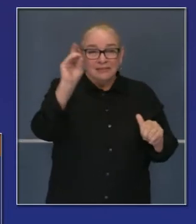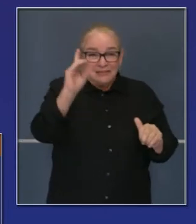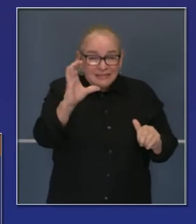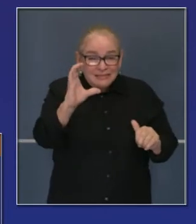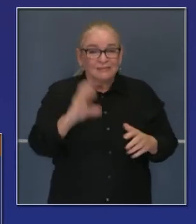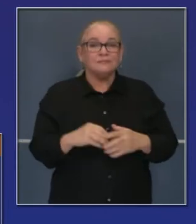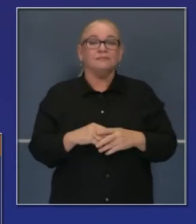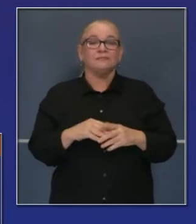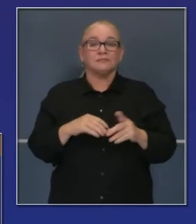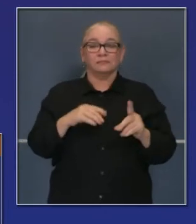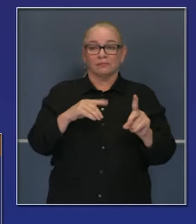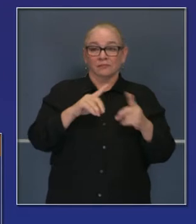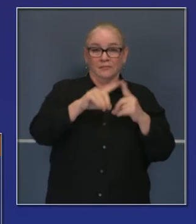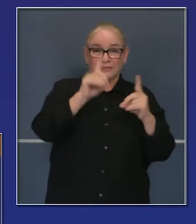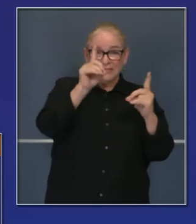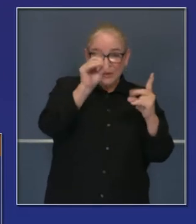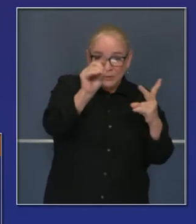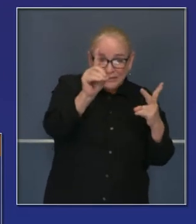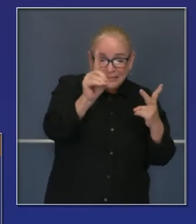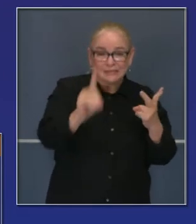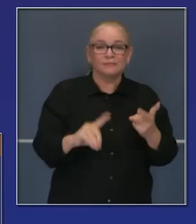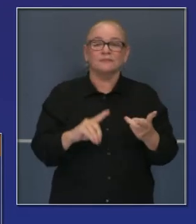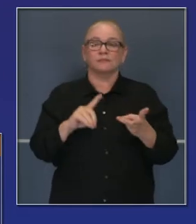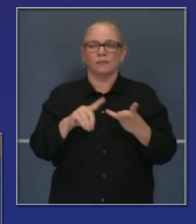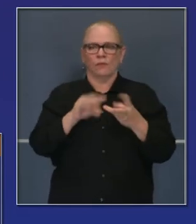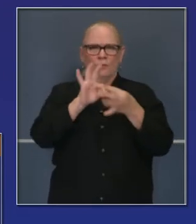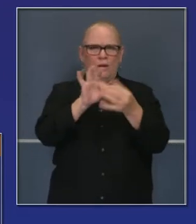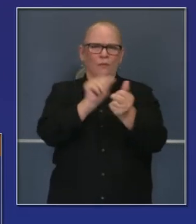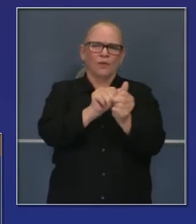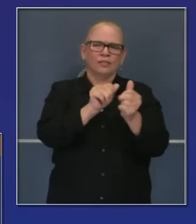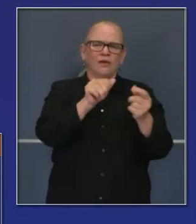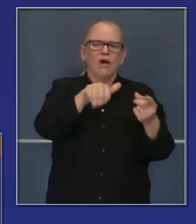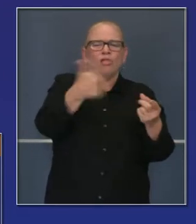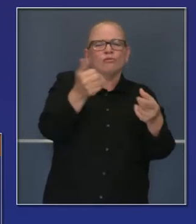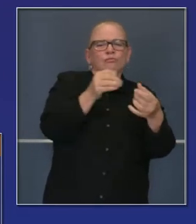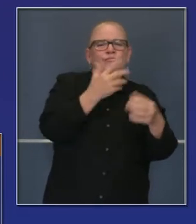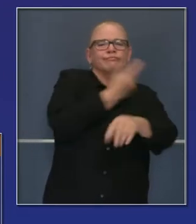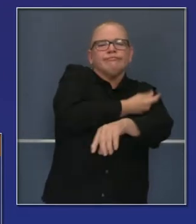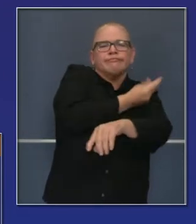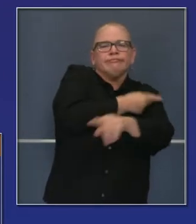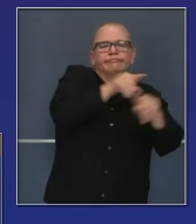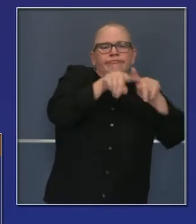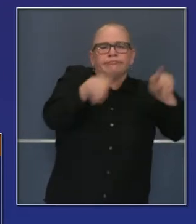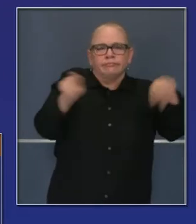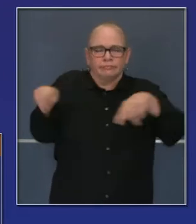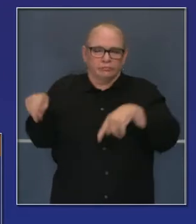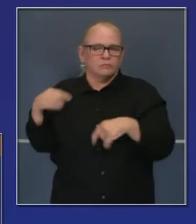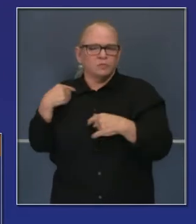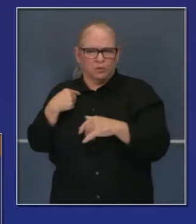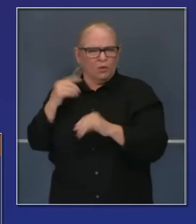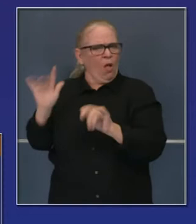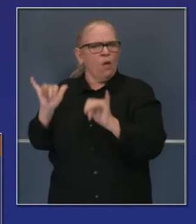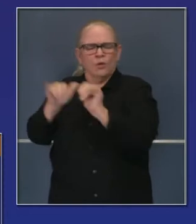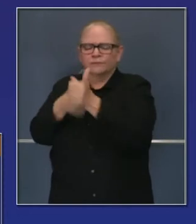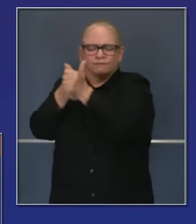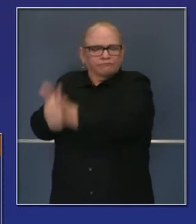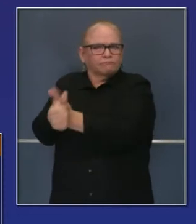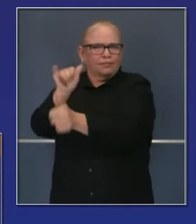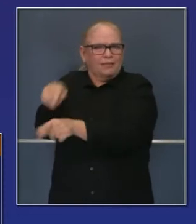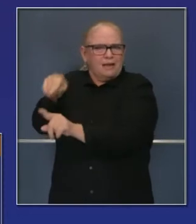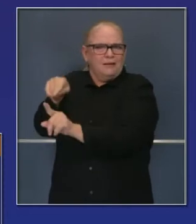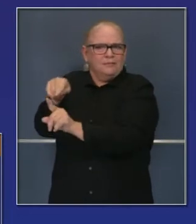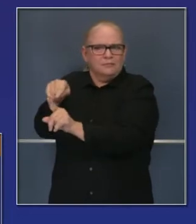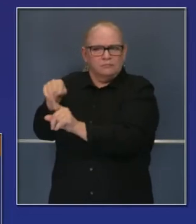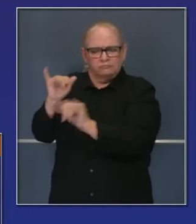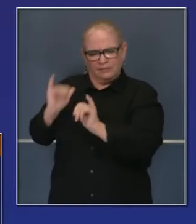con la CDC y el departamento defensa y otros lo hacemos basados en la arquitectura de un marco de referencia ya